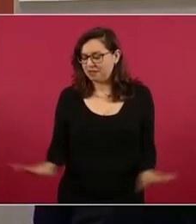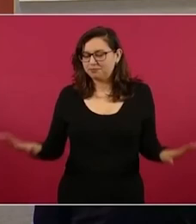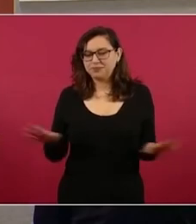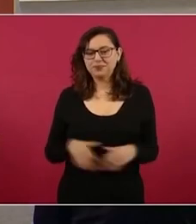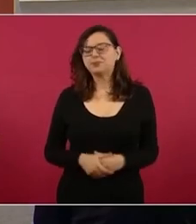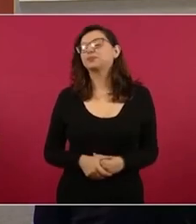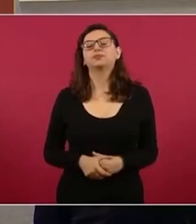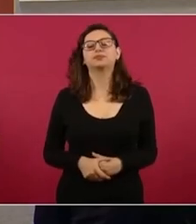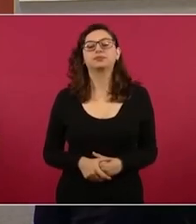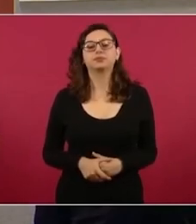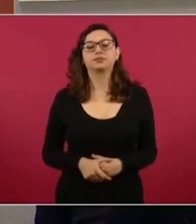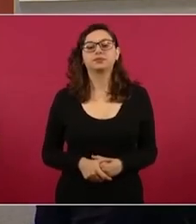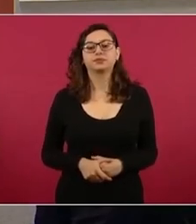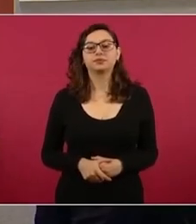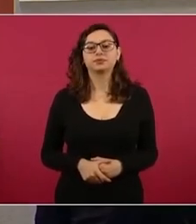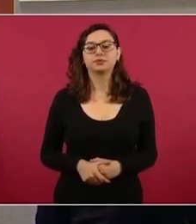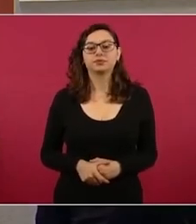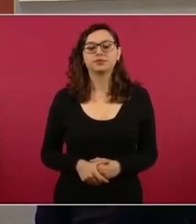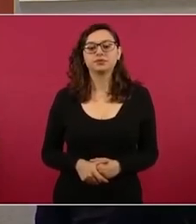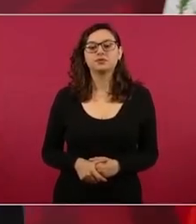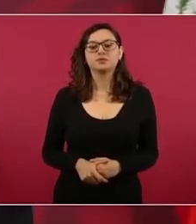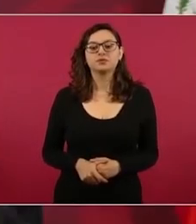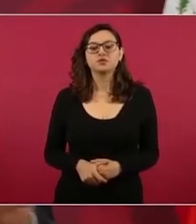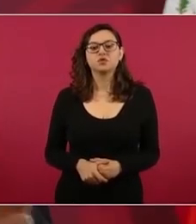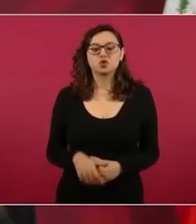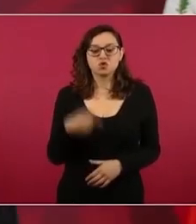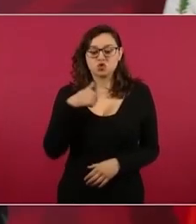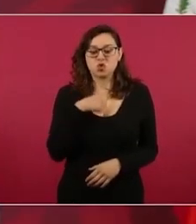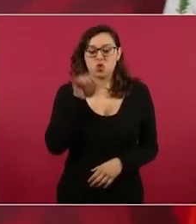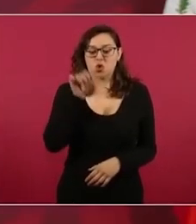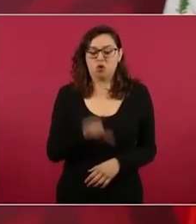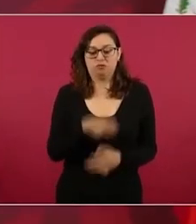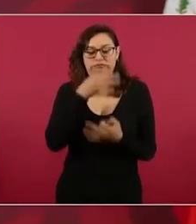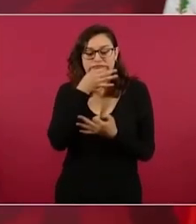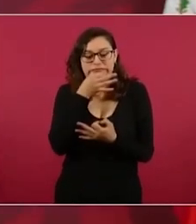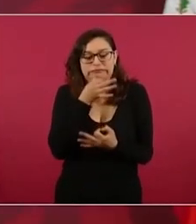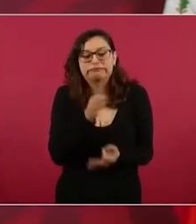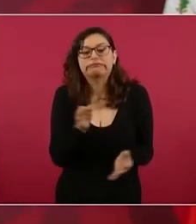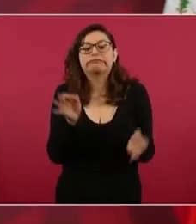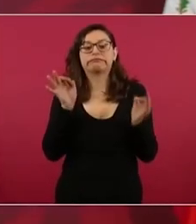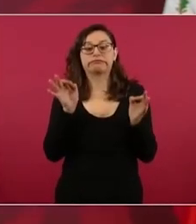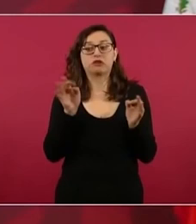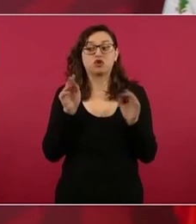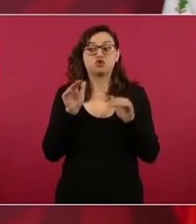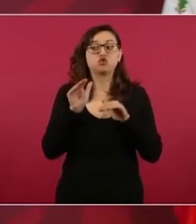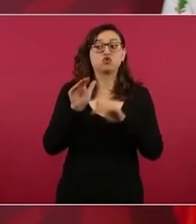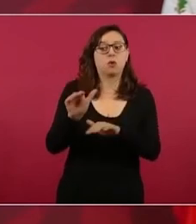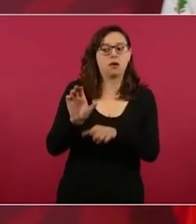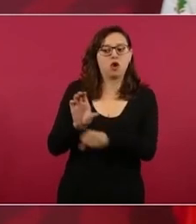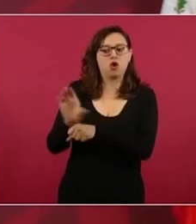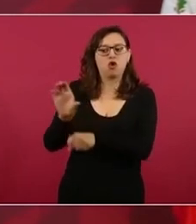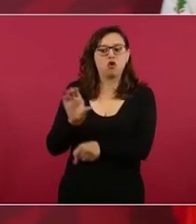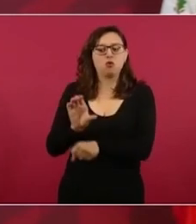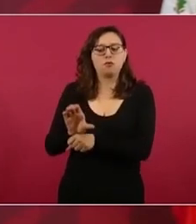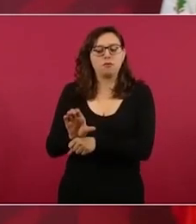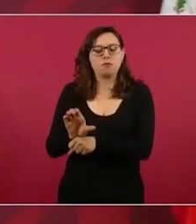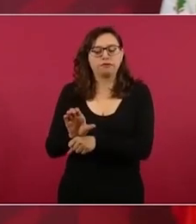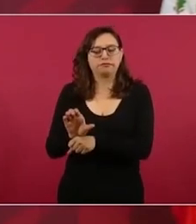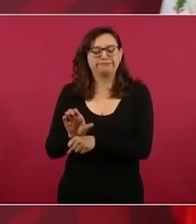lo hago porque si alguien ha padecido